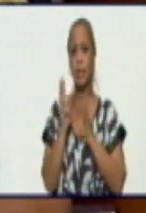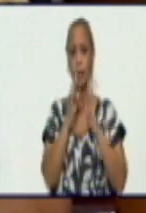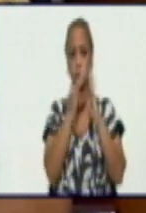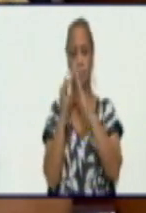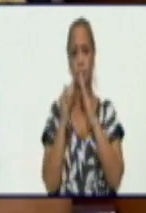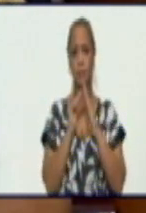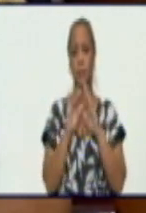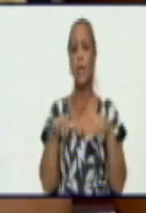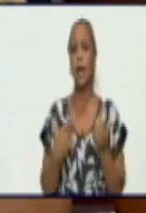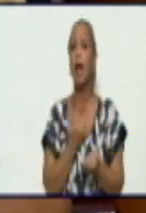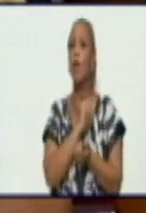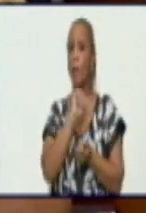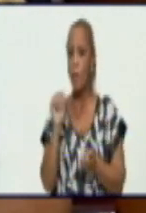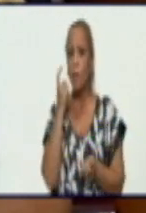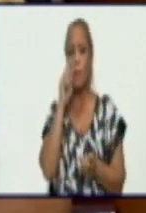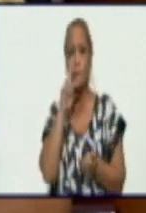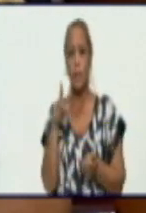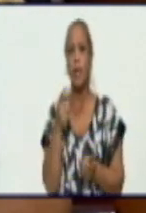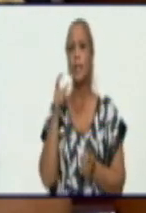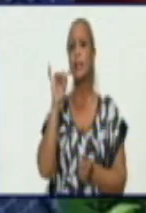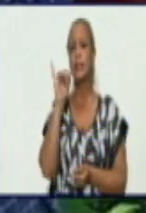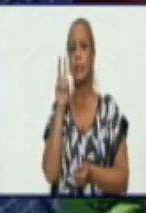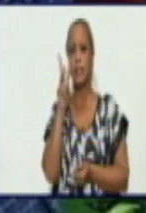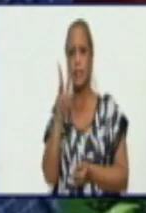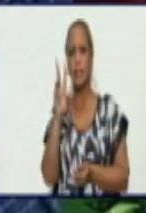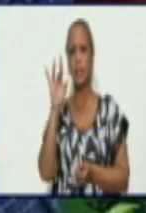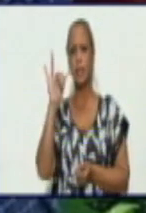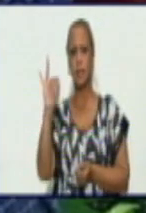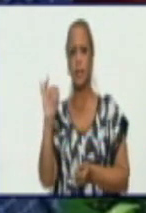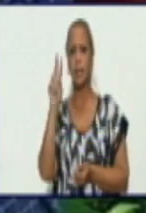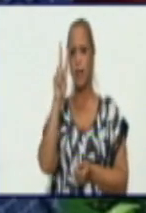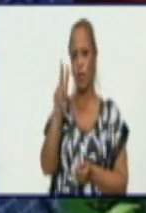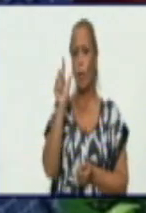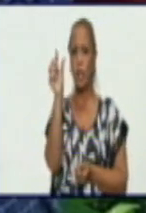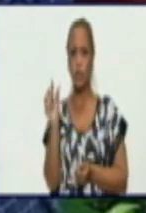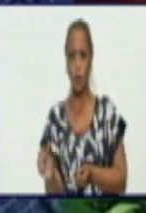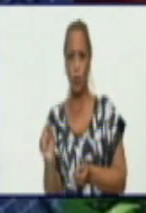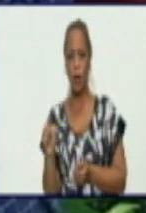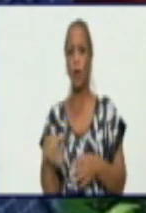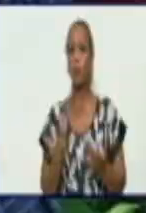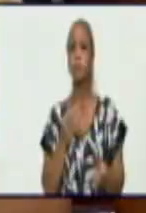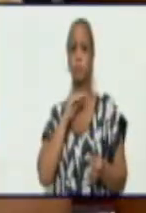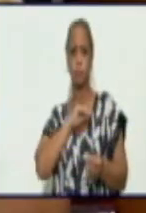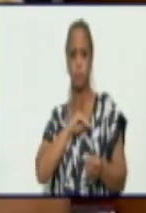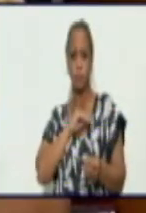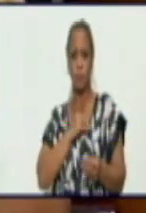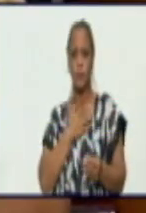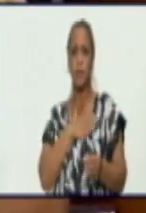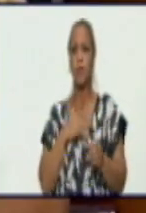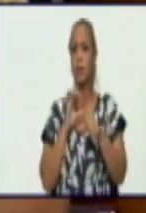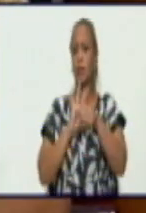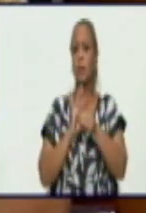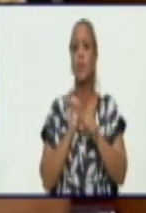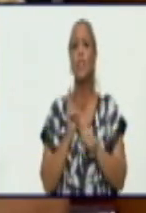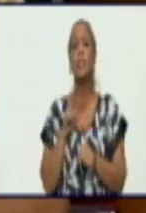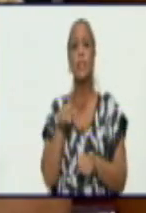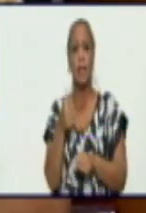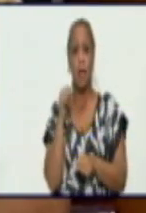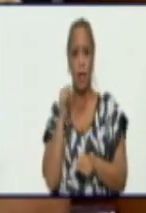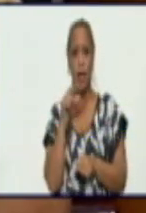con sintomatología sugestiva de COVID. Y de ellas, el 13%, o sea, 95